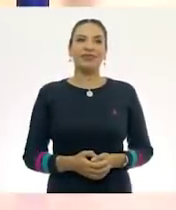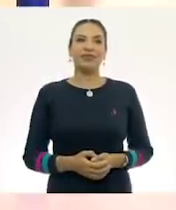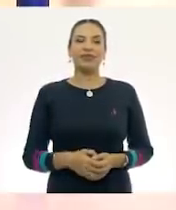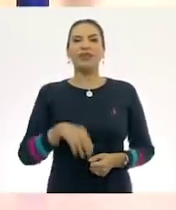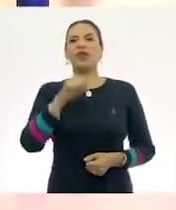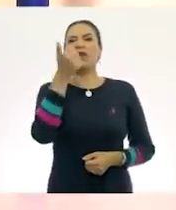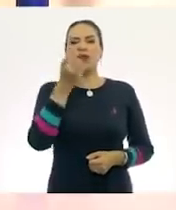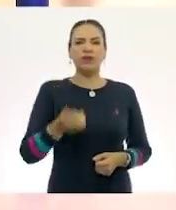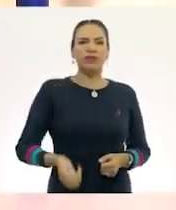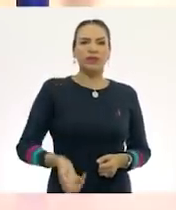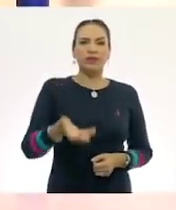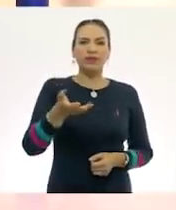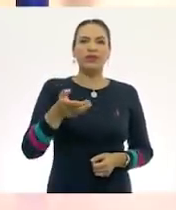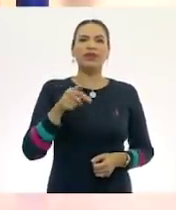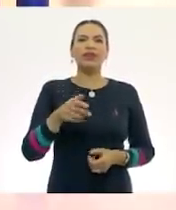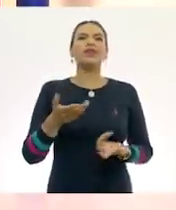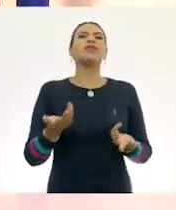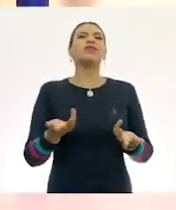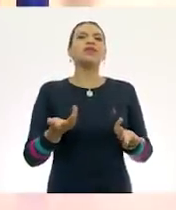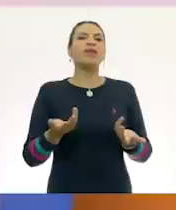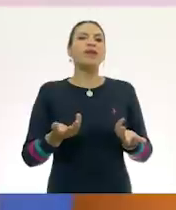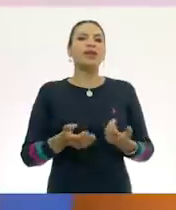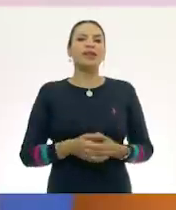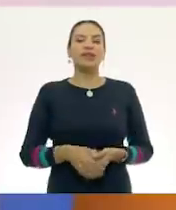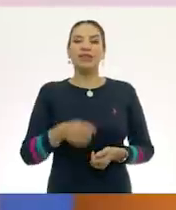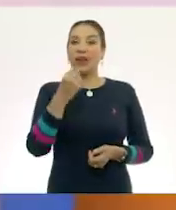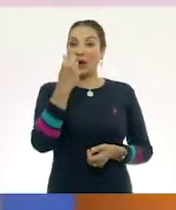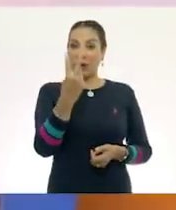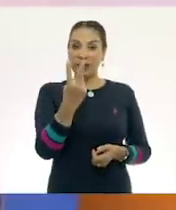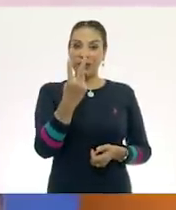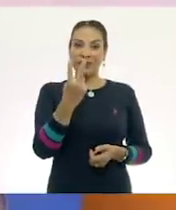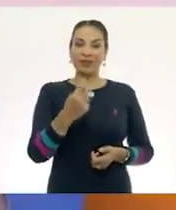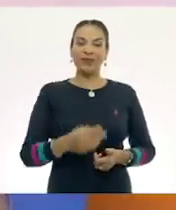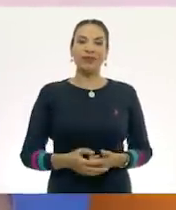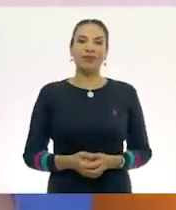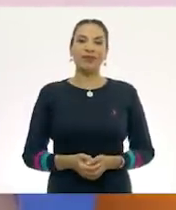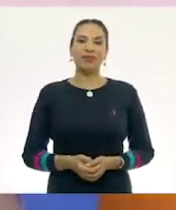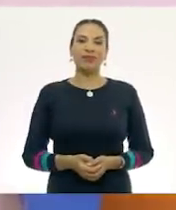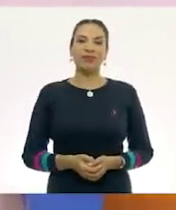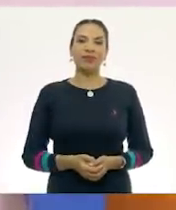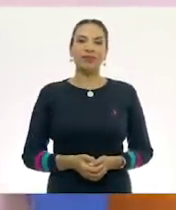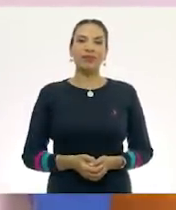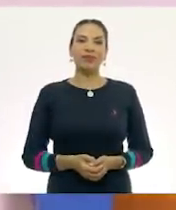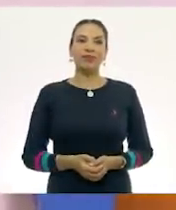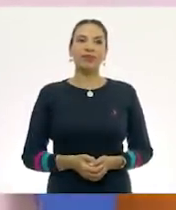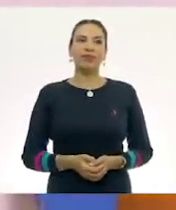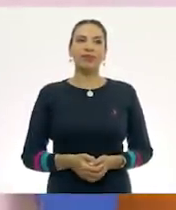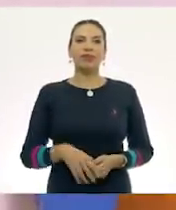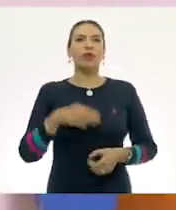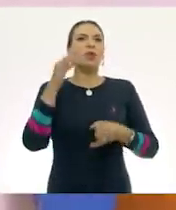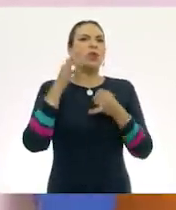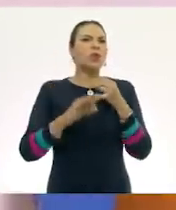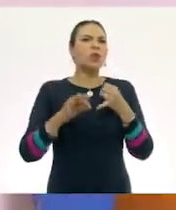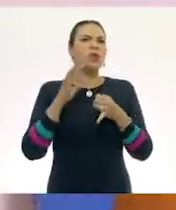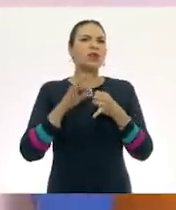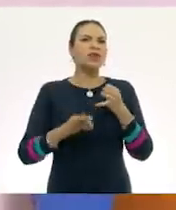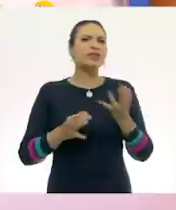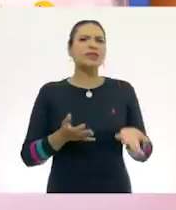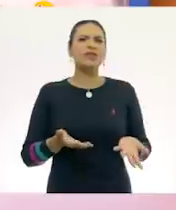¡Otro dado! Y con este es... ¡Dos! ¡Dos! ¡Y por último!